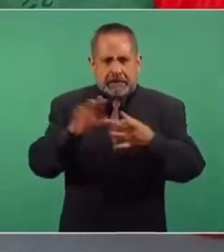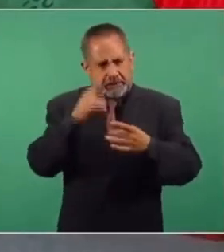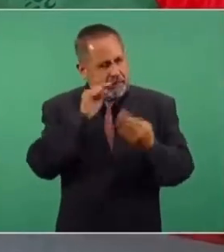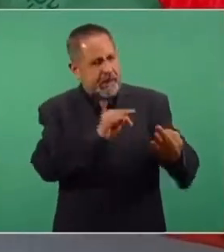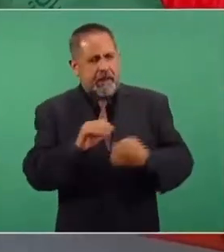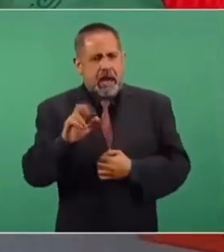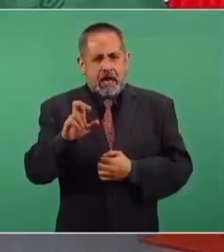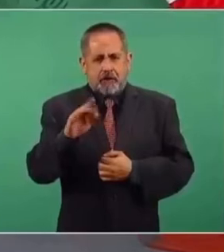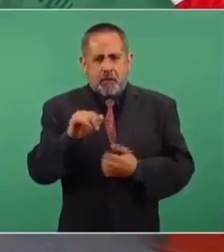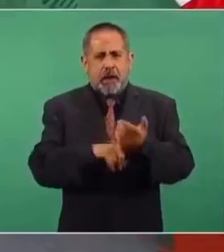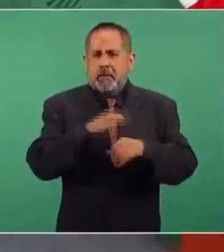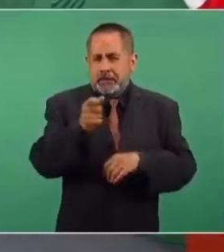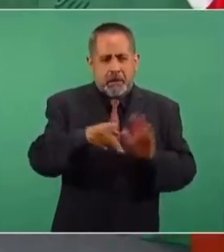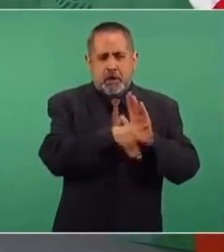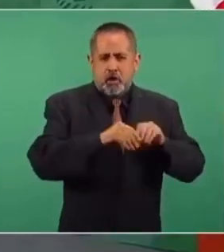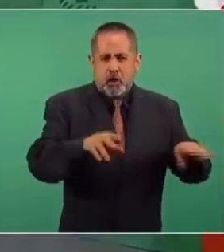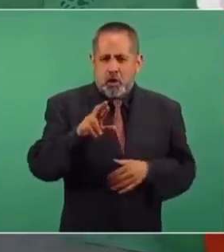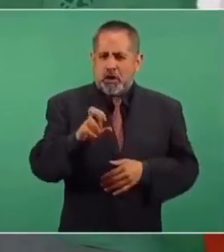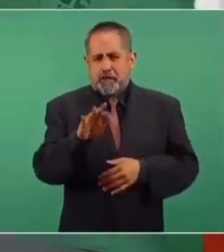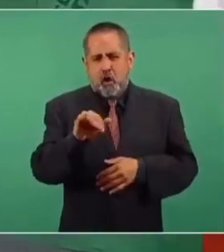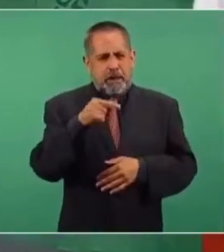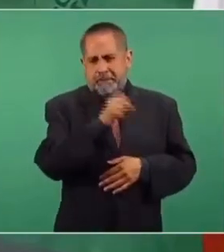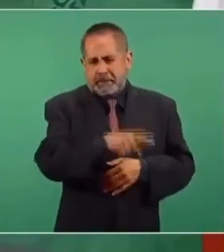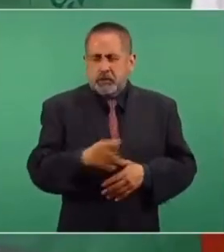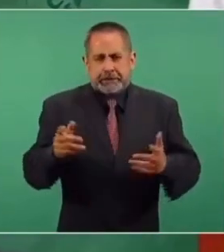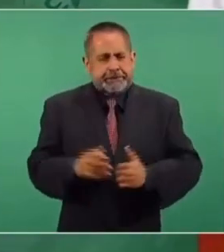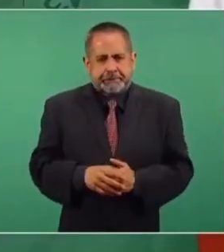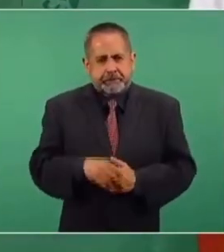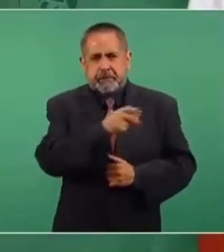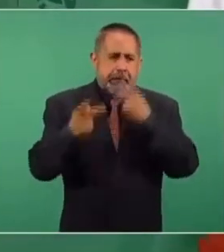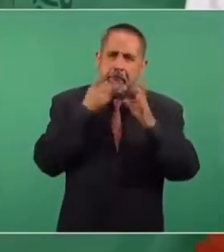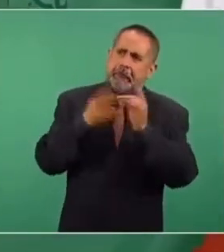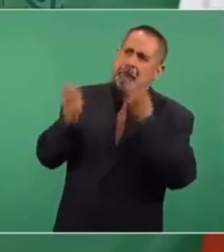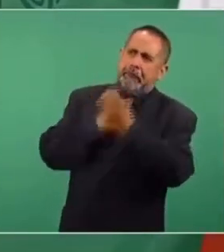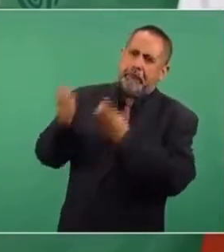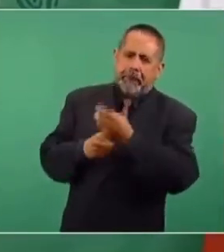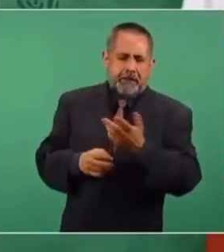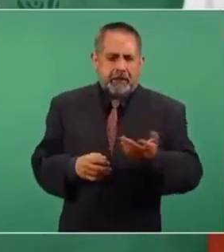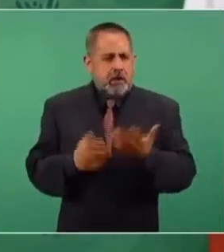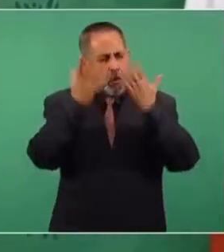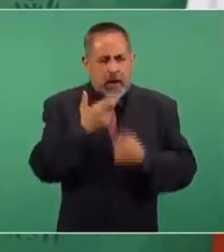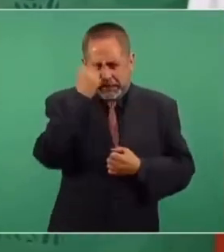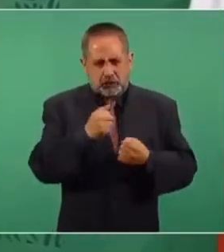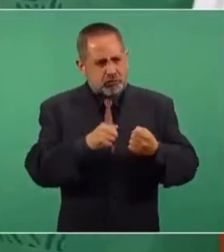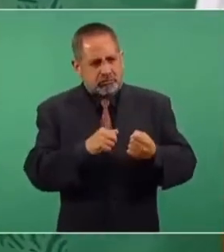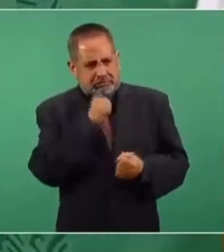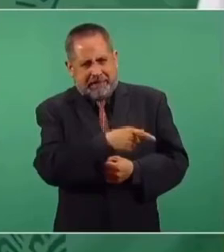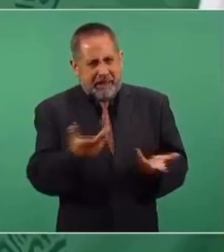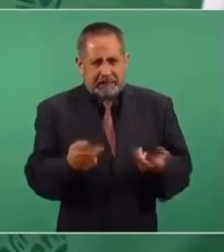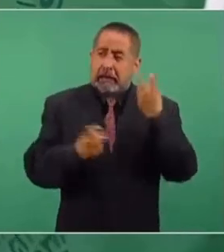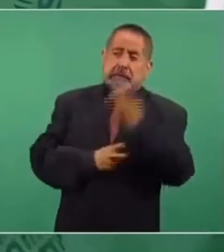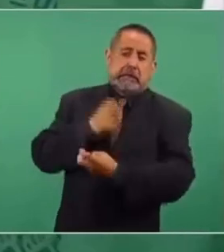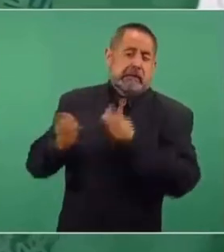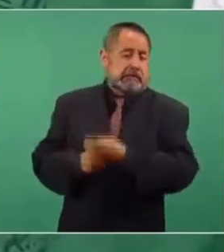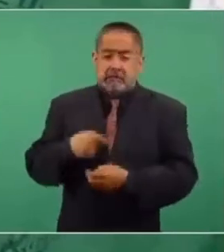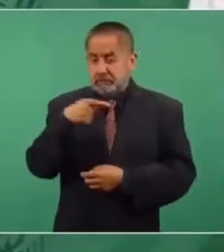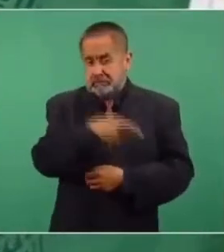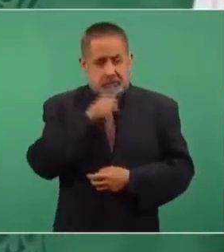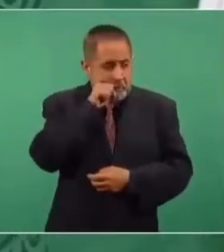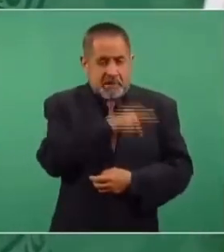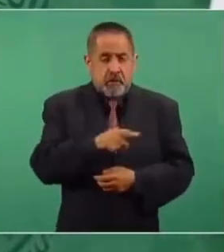reforma, porque la reforma siempre nos está atacando, sin fundamento. La reforma